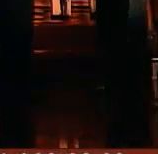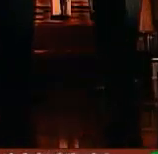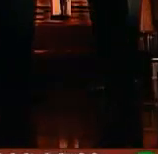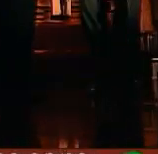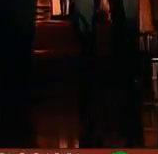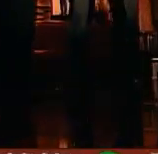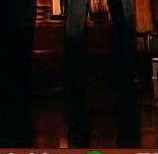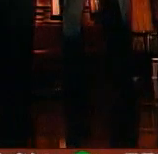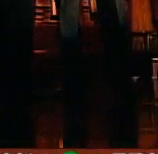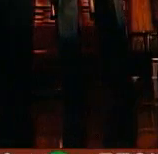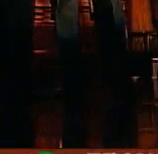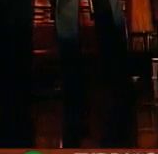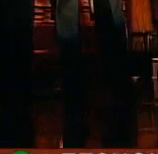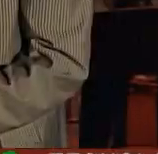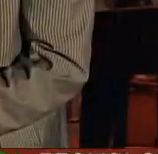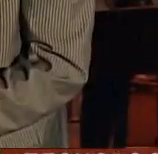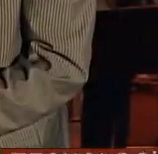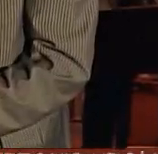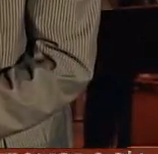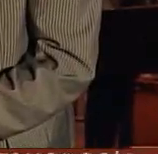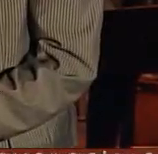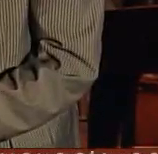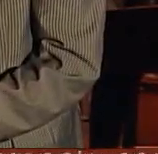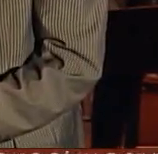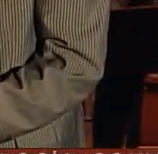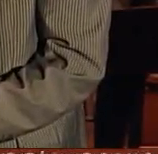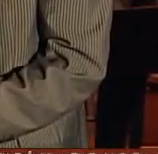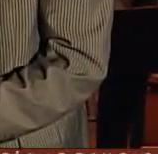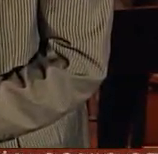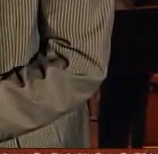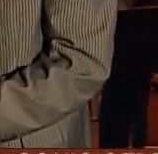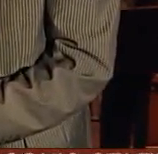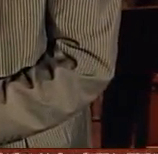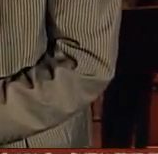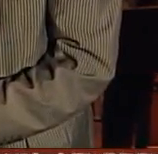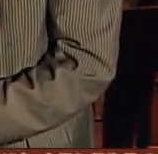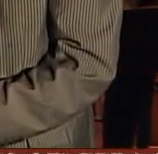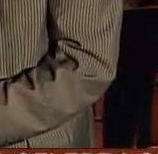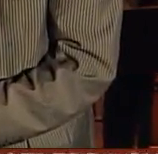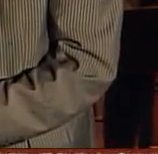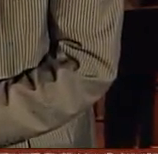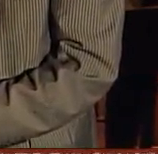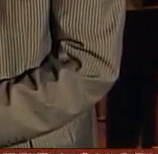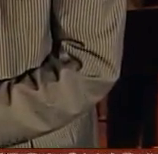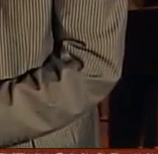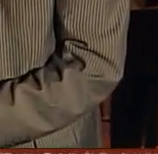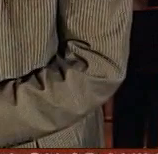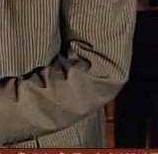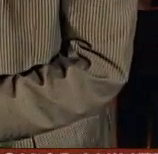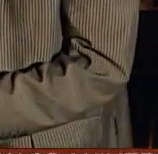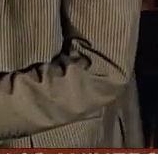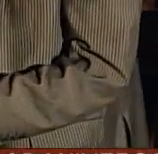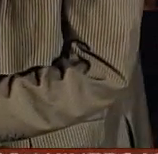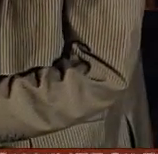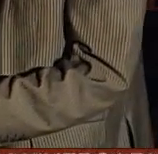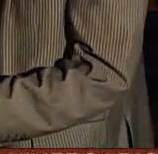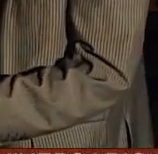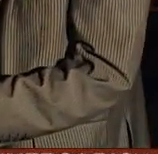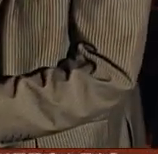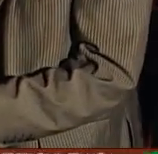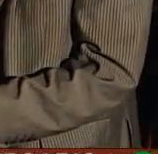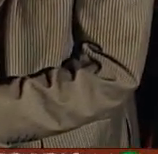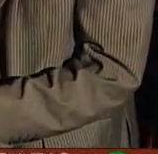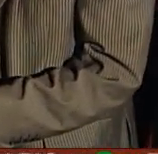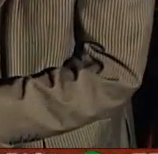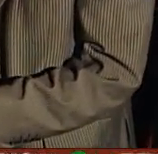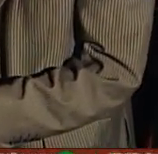director del museo del tiempo de Tlalpan que es Marcus Frenner él nos habla acerca del reloj hablamos un poco acerca de la historia